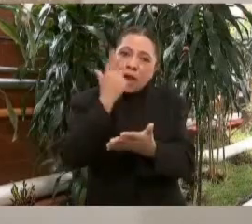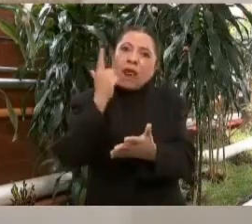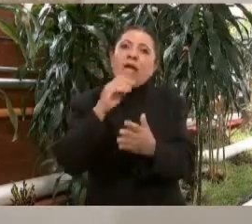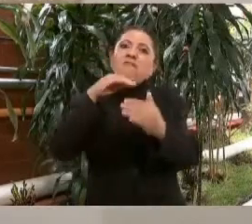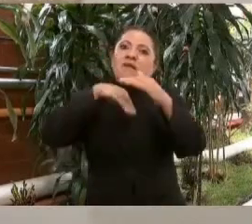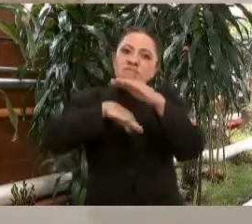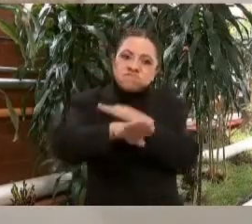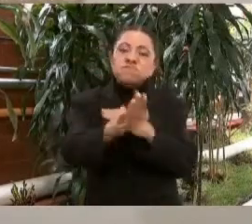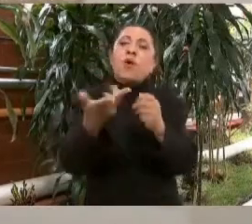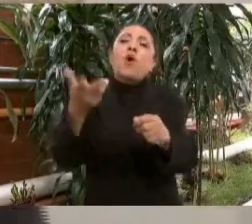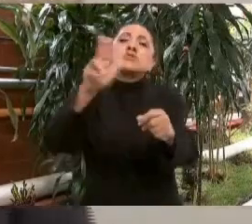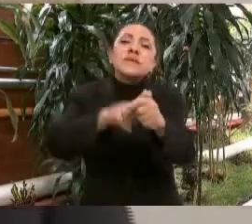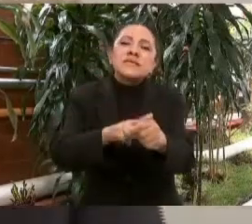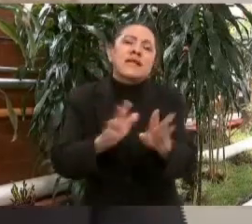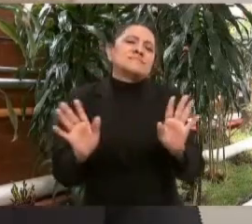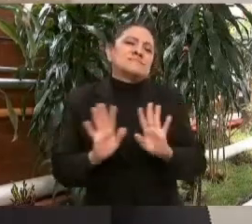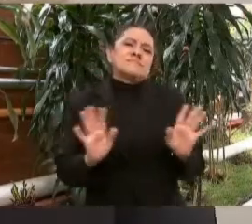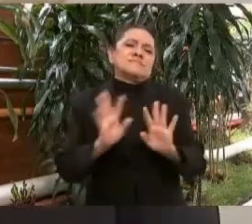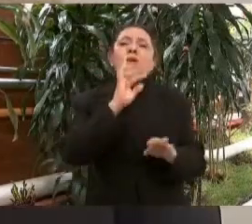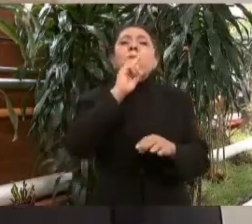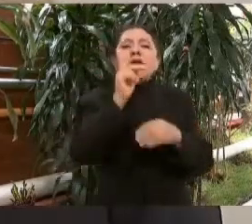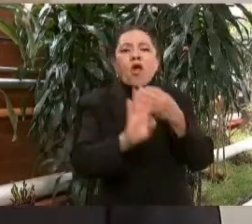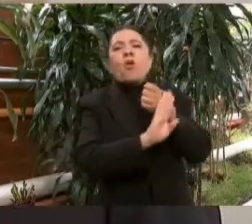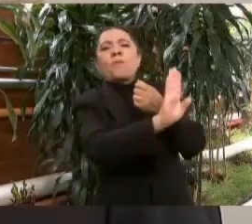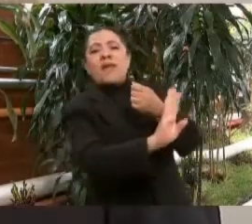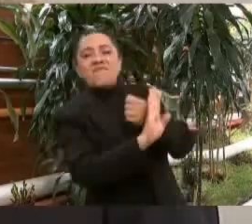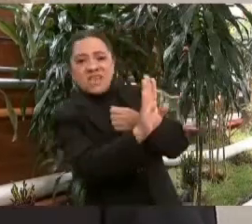es mejor prevenir que curar,